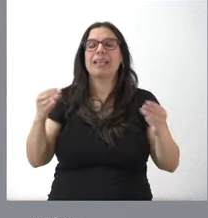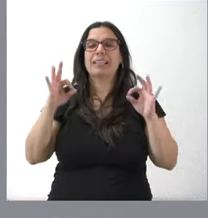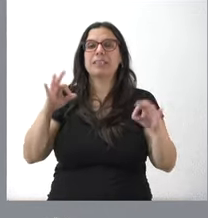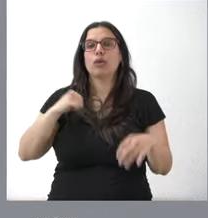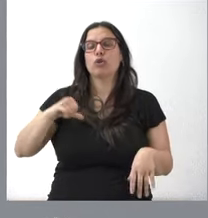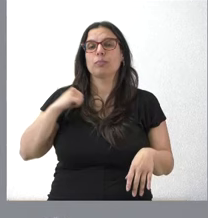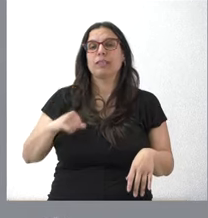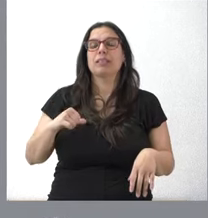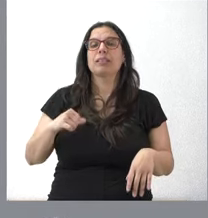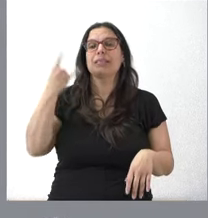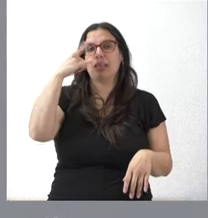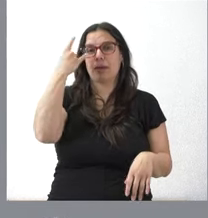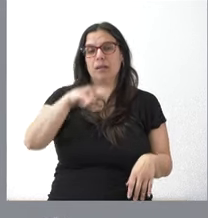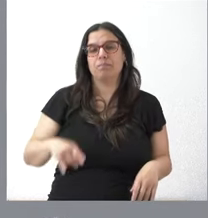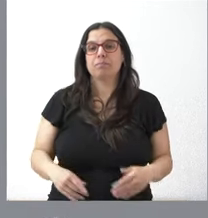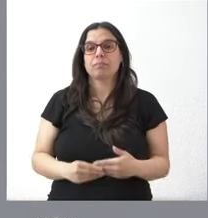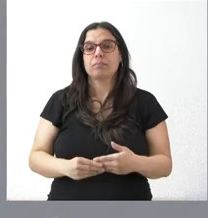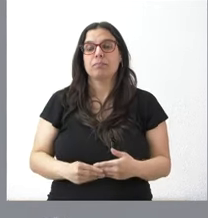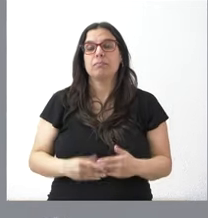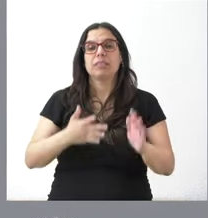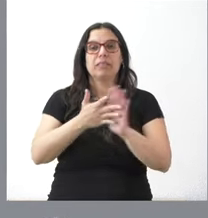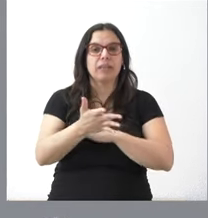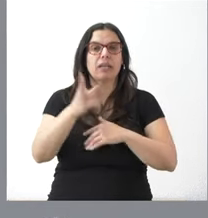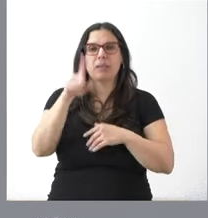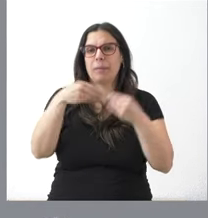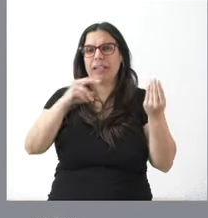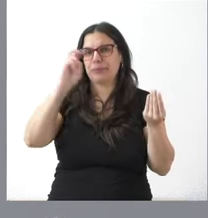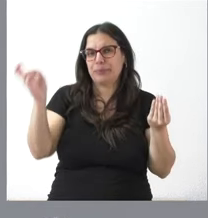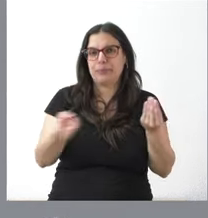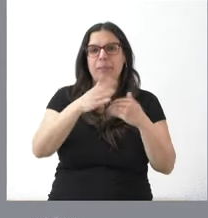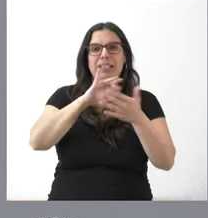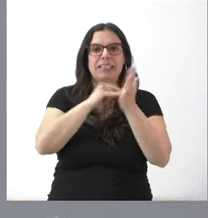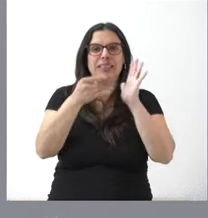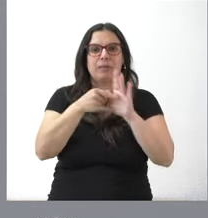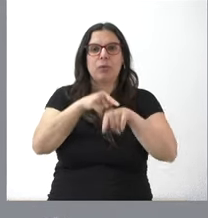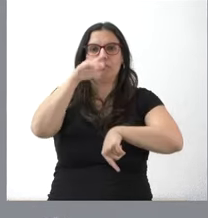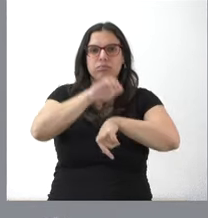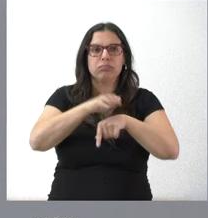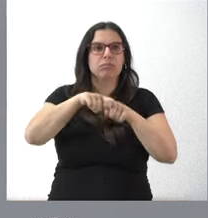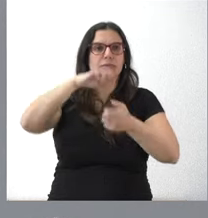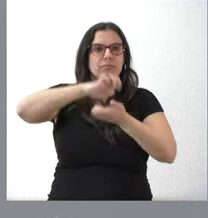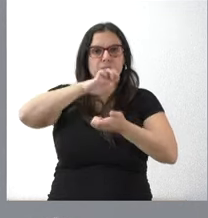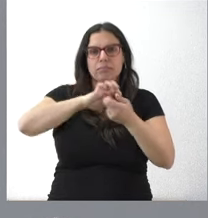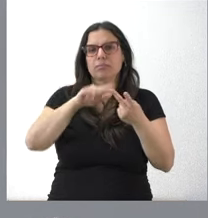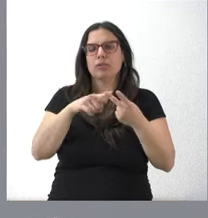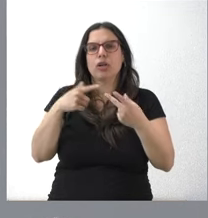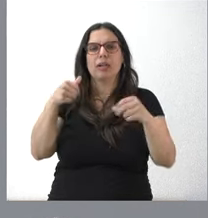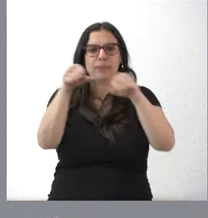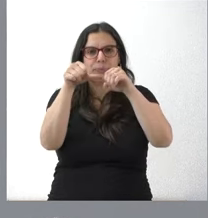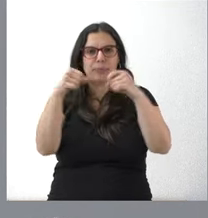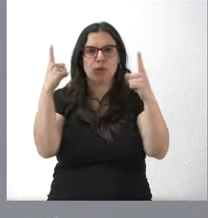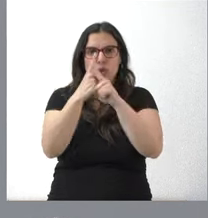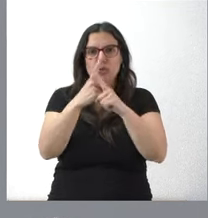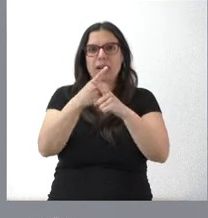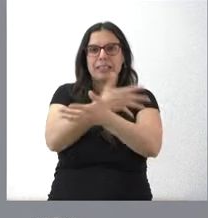Sanitario de Salamanca. Es el suministro de diverso material para sistemas de compresión neumática, antitrombosis y medidas